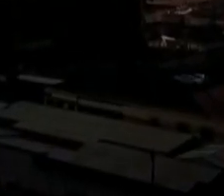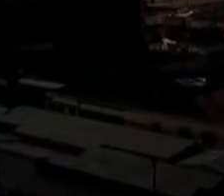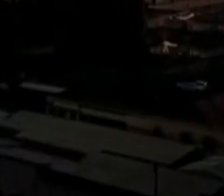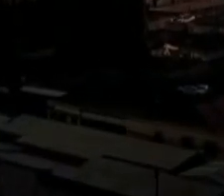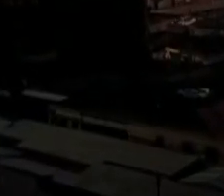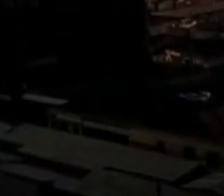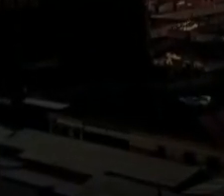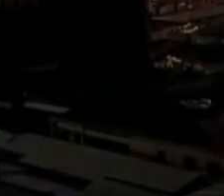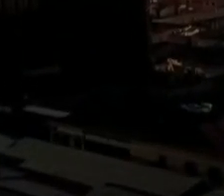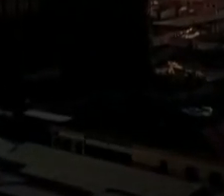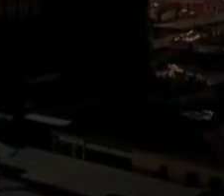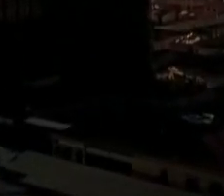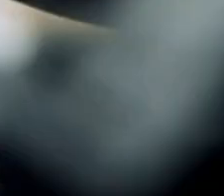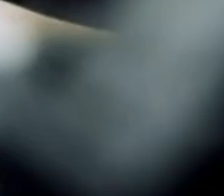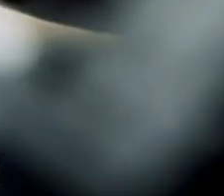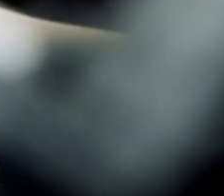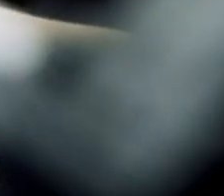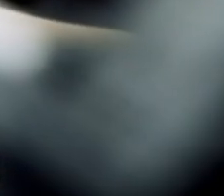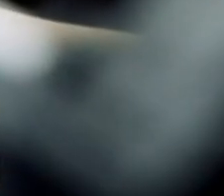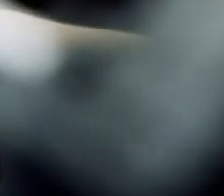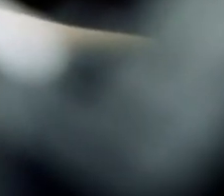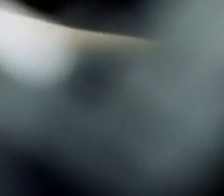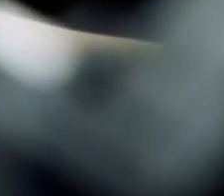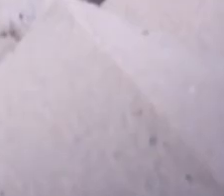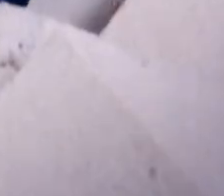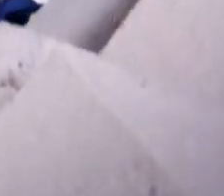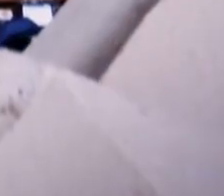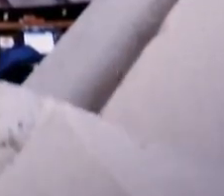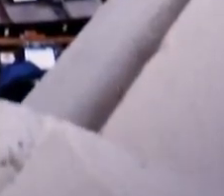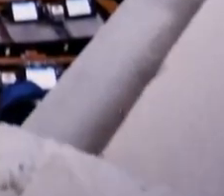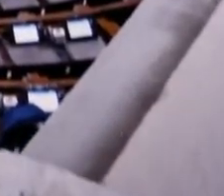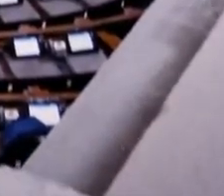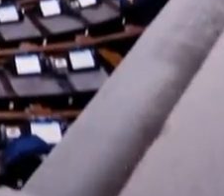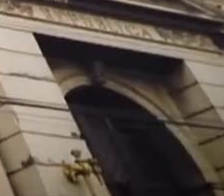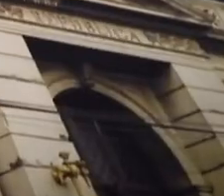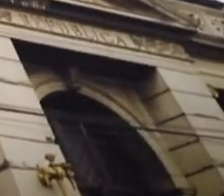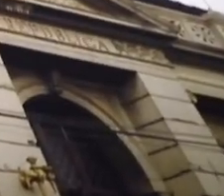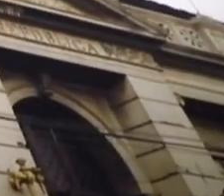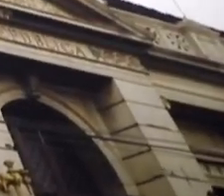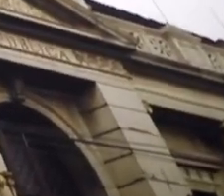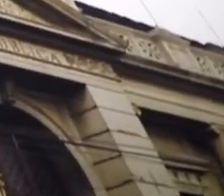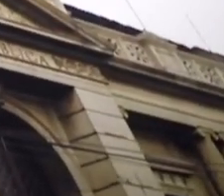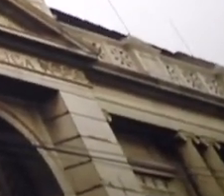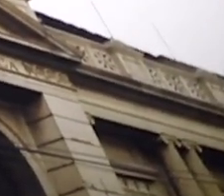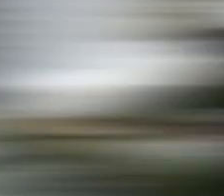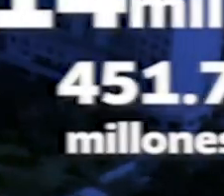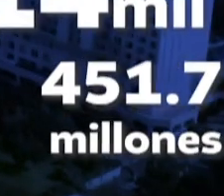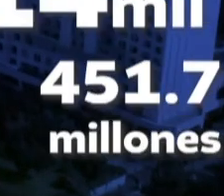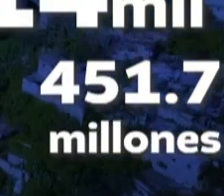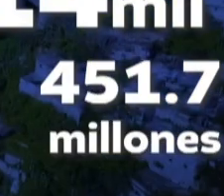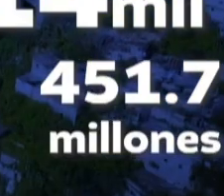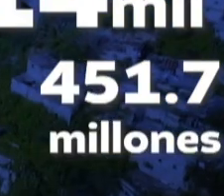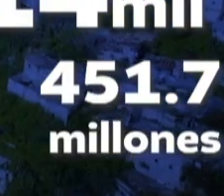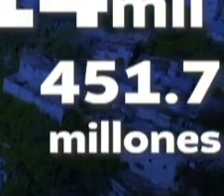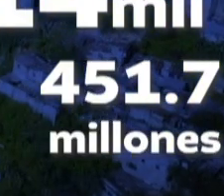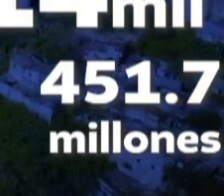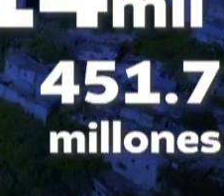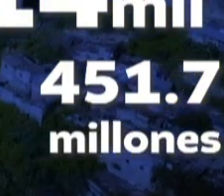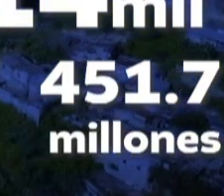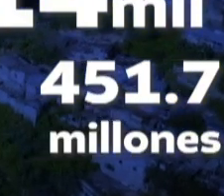el ministerio de finanzas públicas presentó al congreso de la república una propuesta de reajuste al presupuesto 2024 por 14